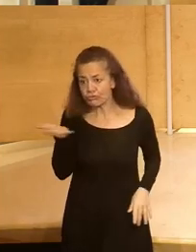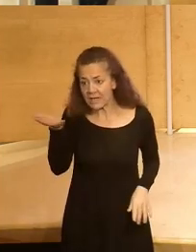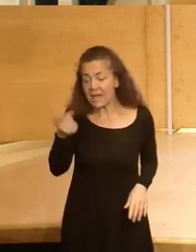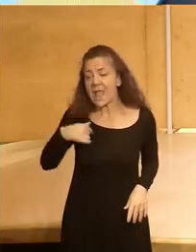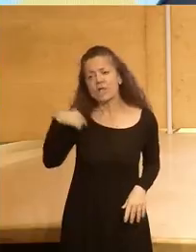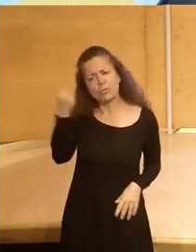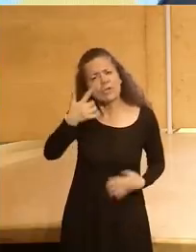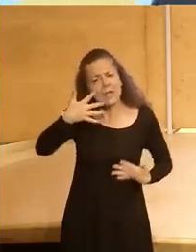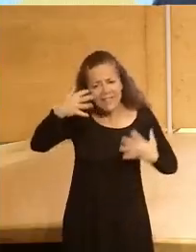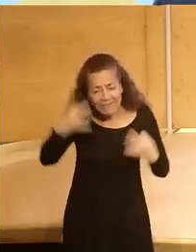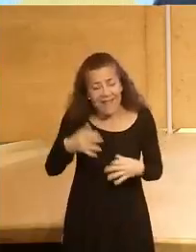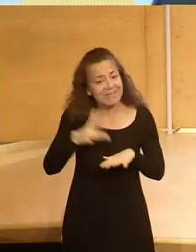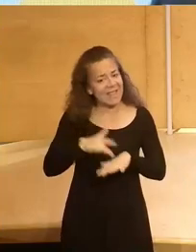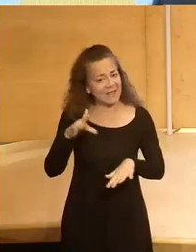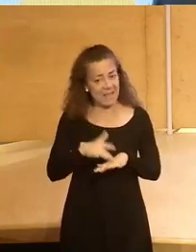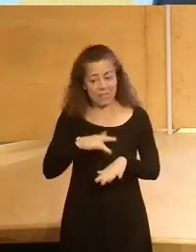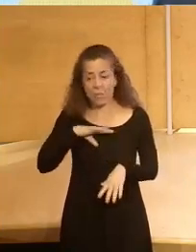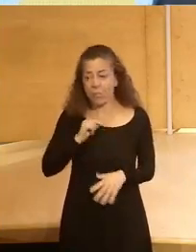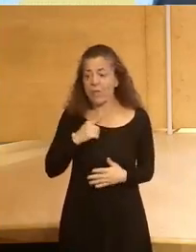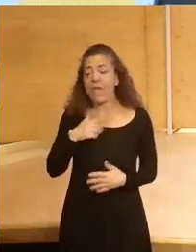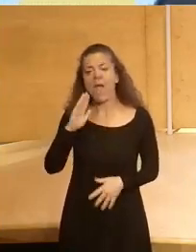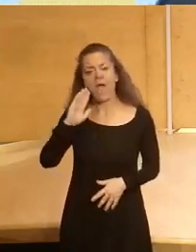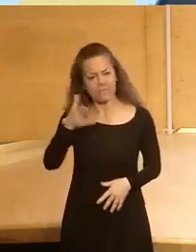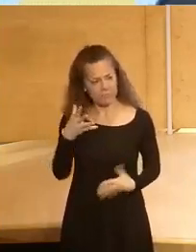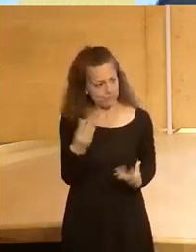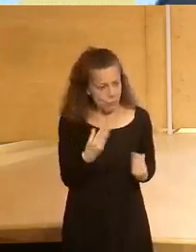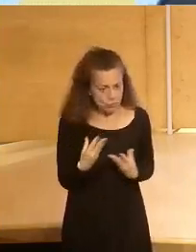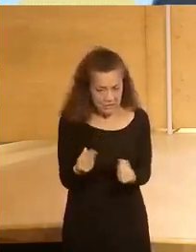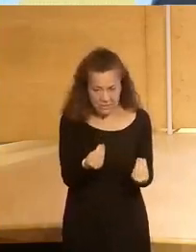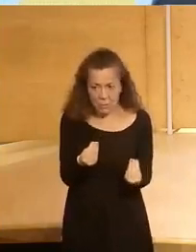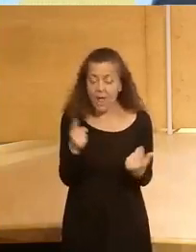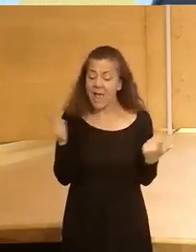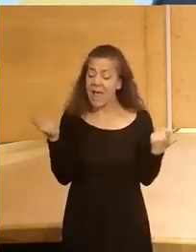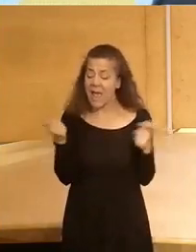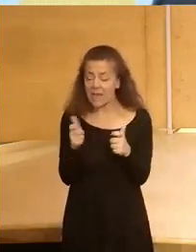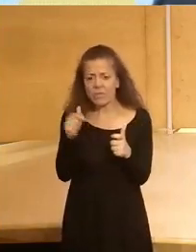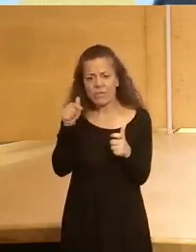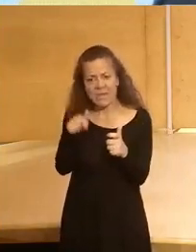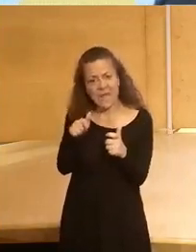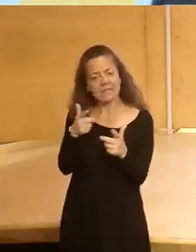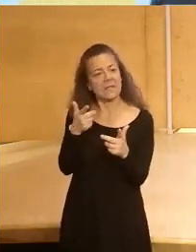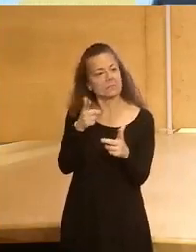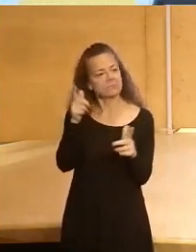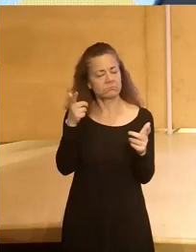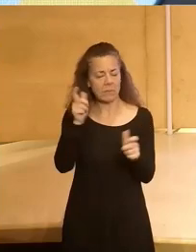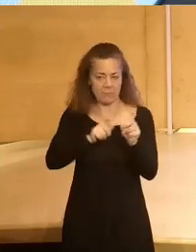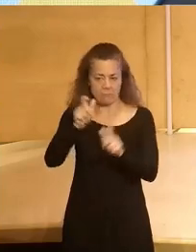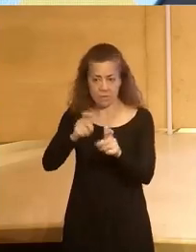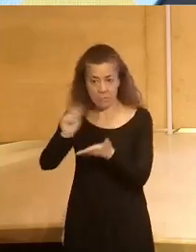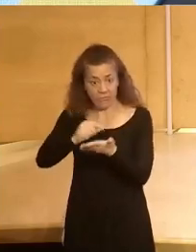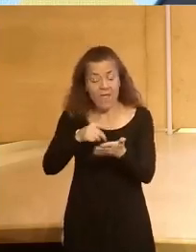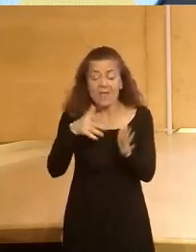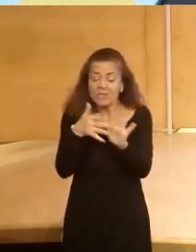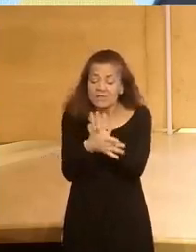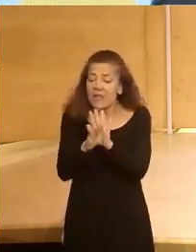creemos que realmente la digitalización puede afectar muchísimo a reducir la carga de trabajo del personal lo cual al final